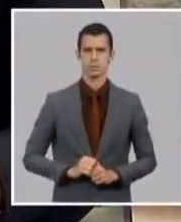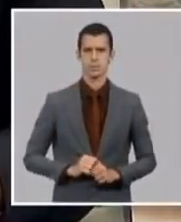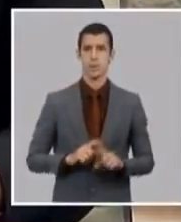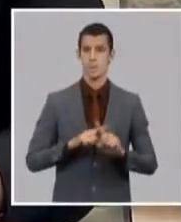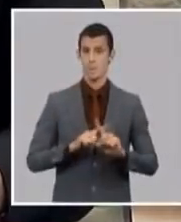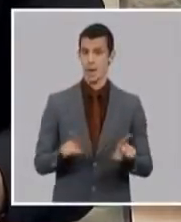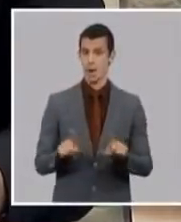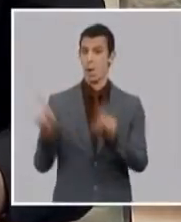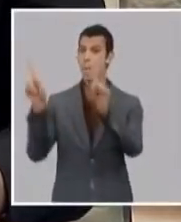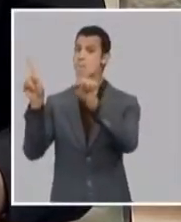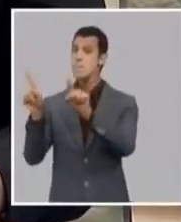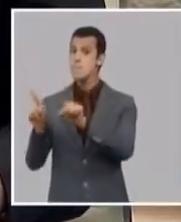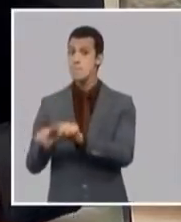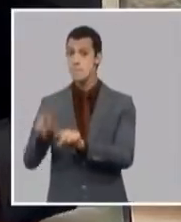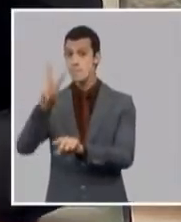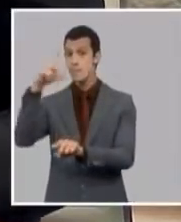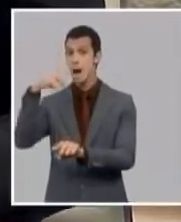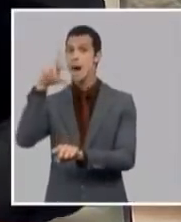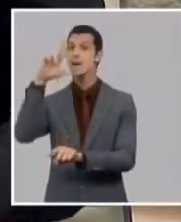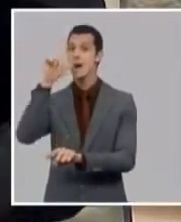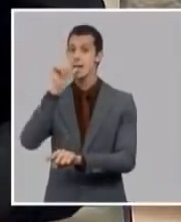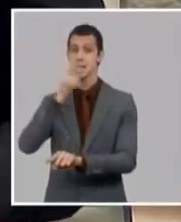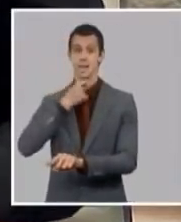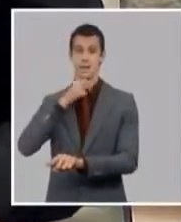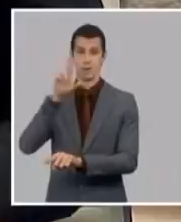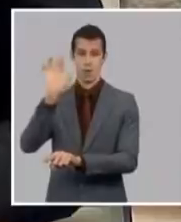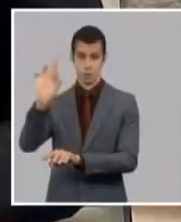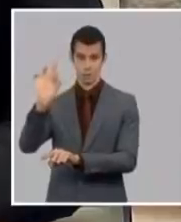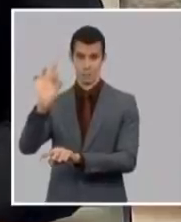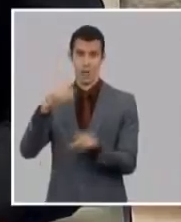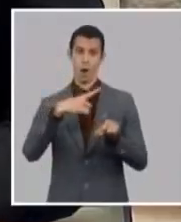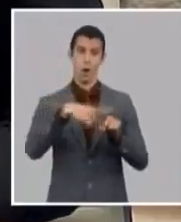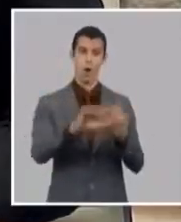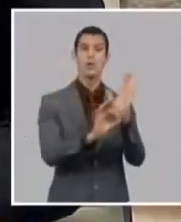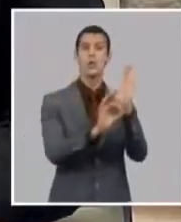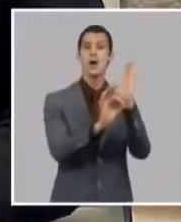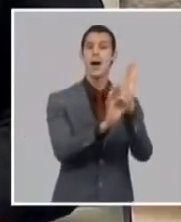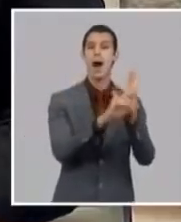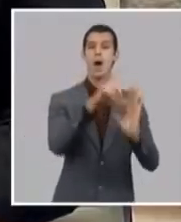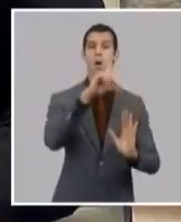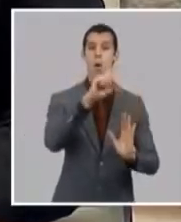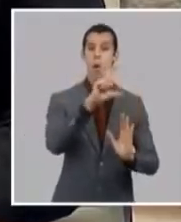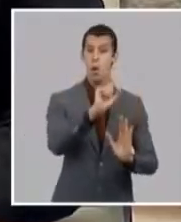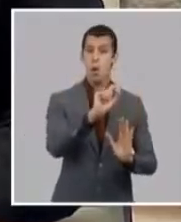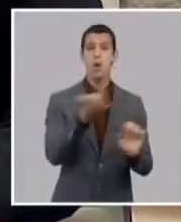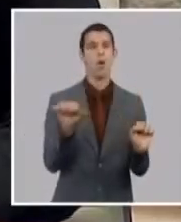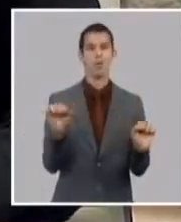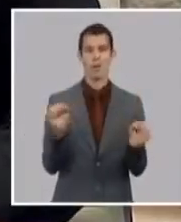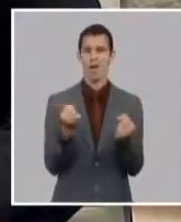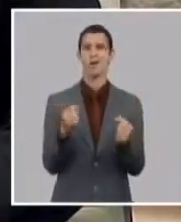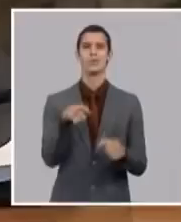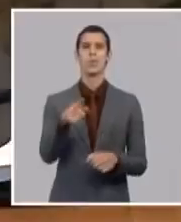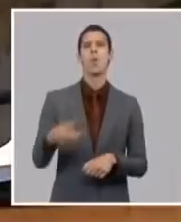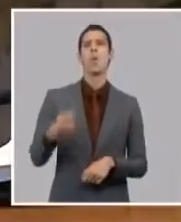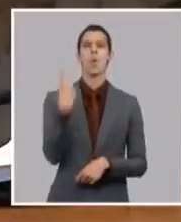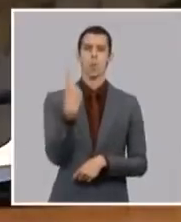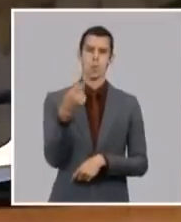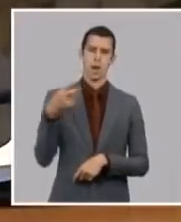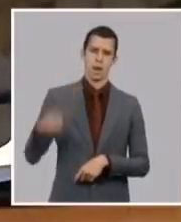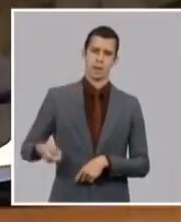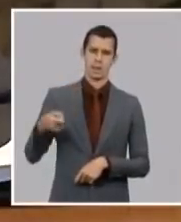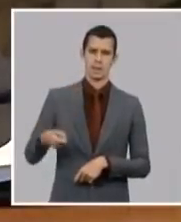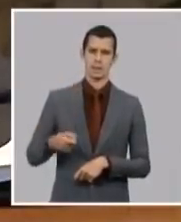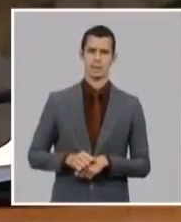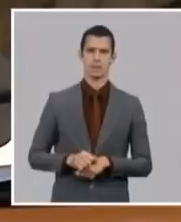resto estas medidas van a estar ya a en vigor a partir del próximo lunes pues en el